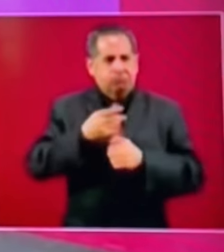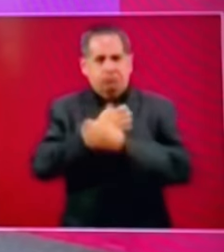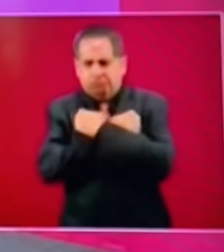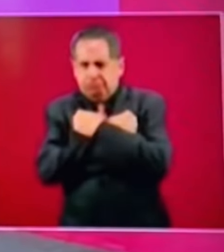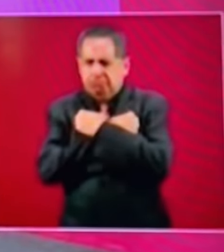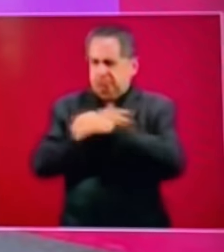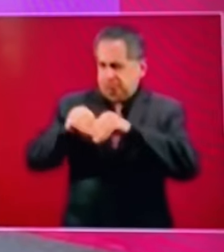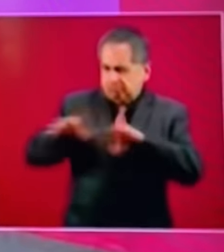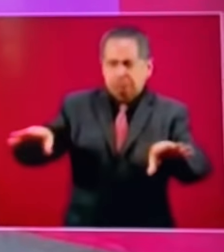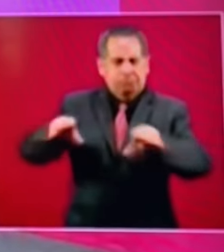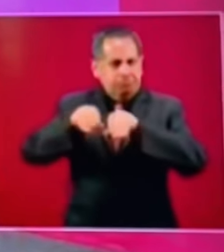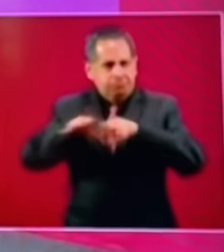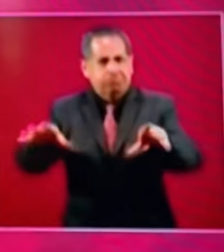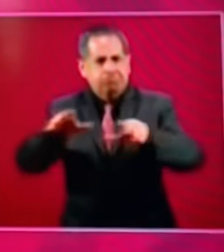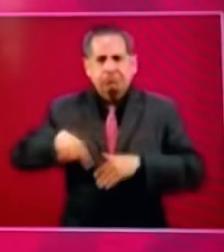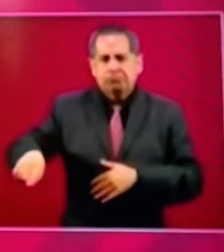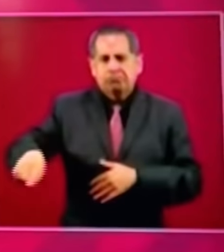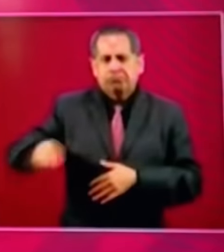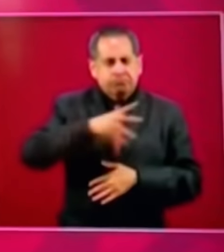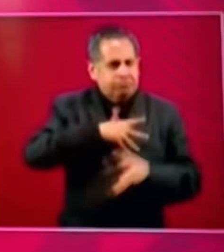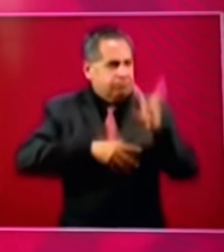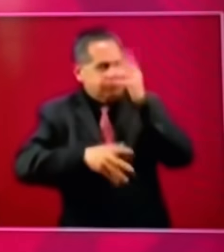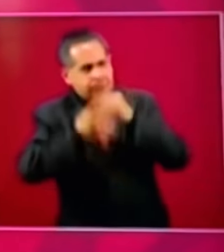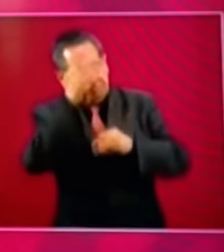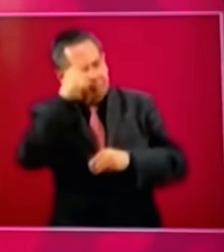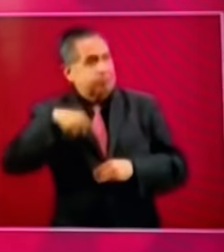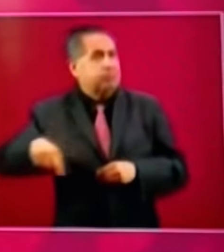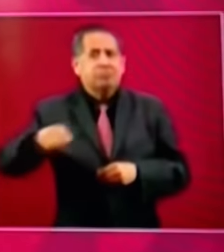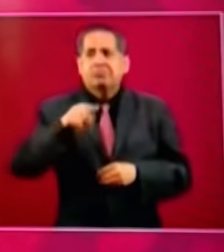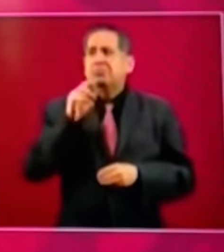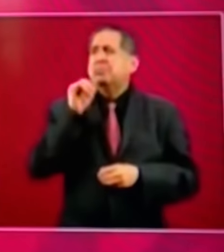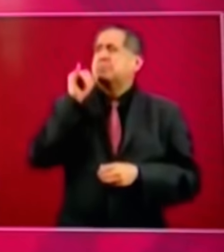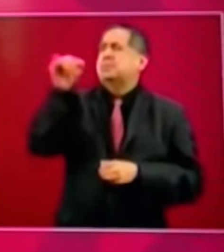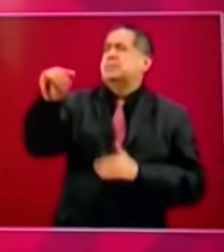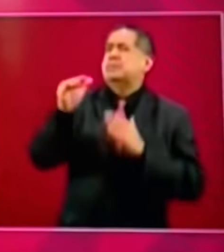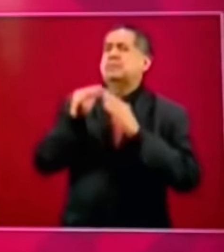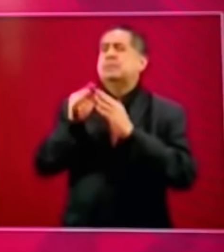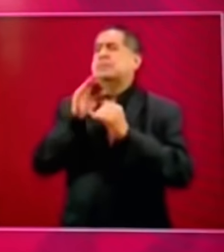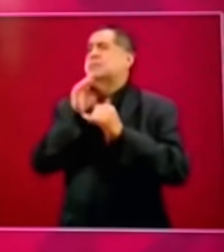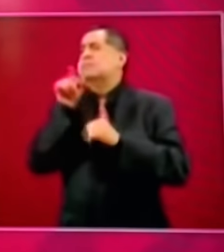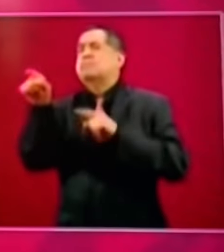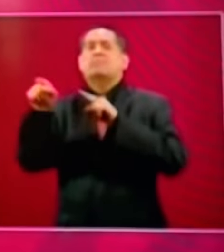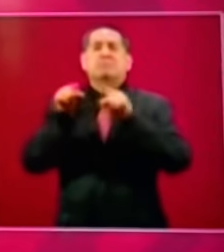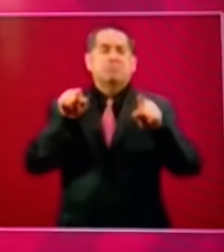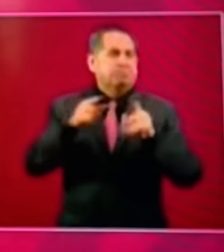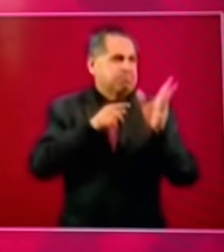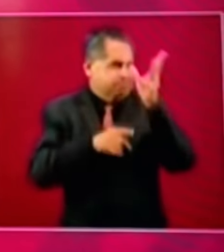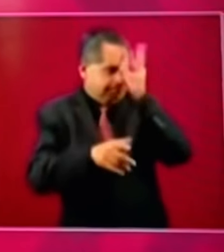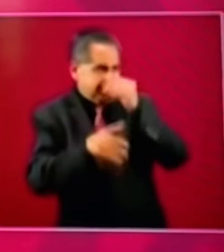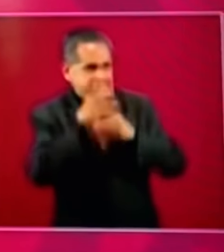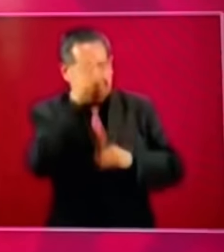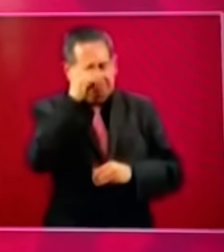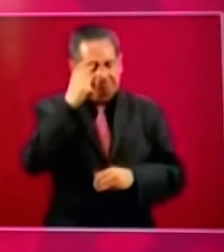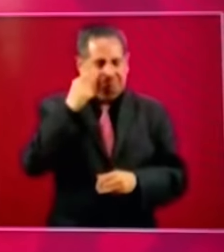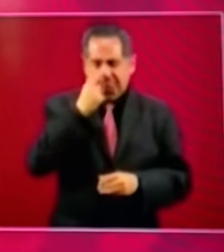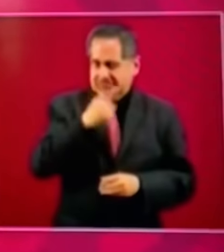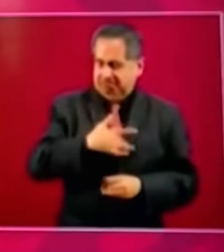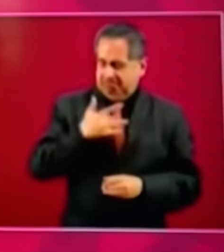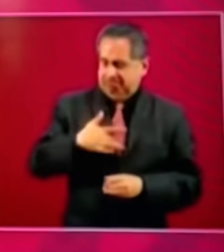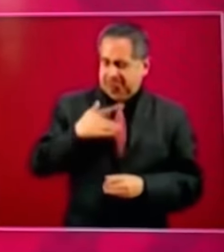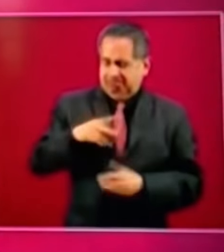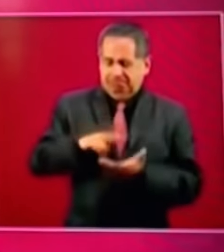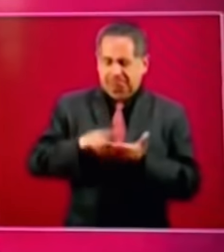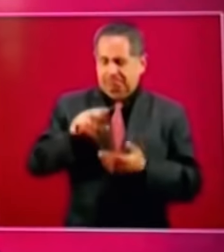los valores hasta el tino de los hogares en nuestro país y es sin duda la